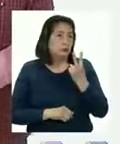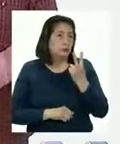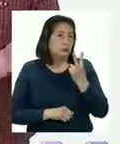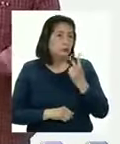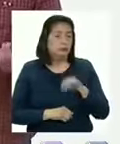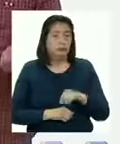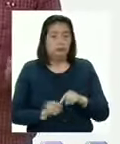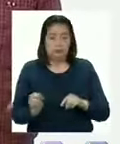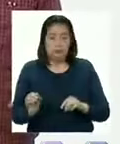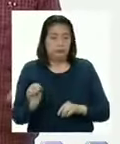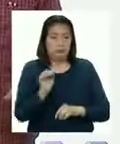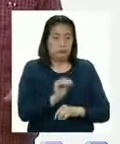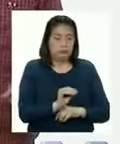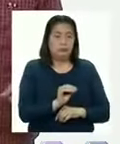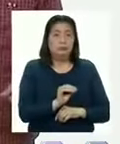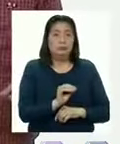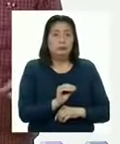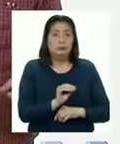se representaba así